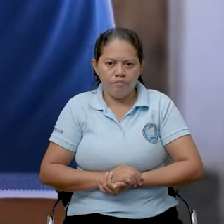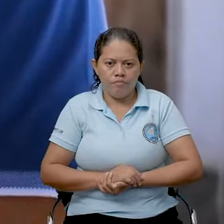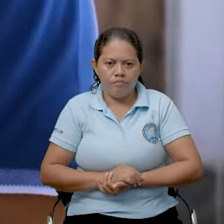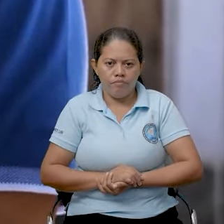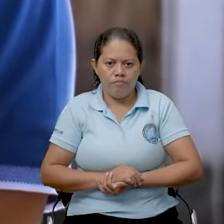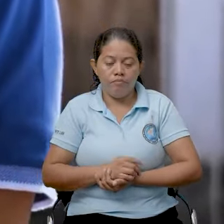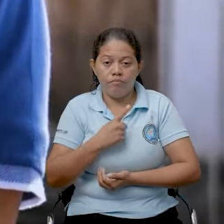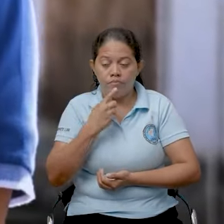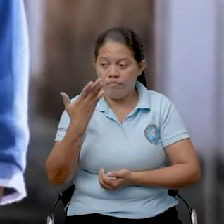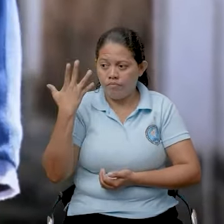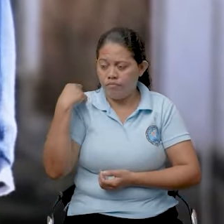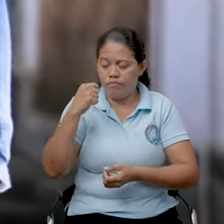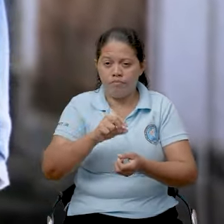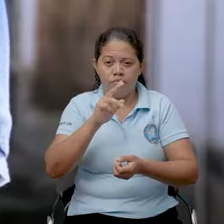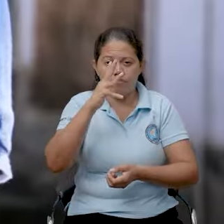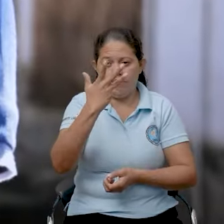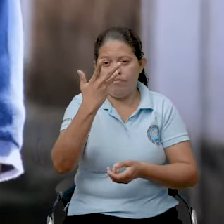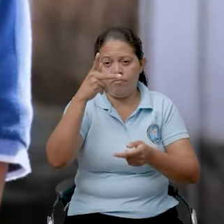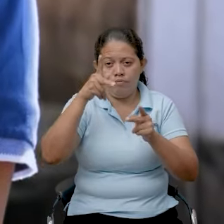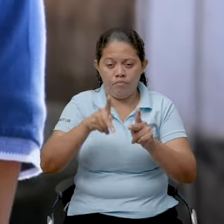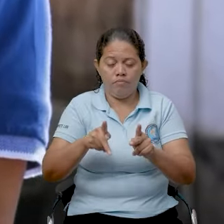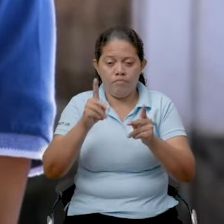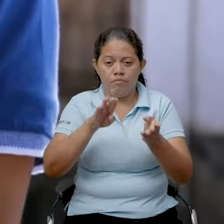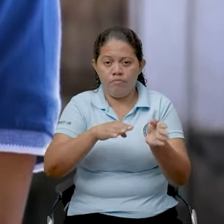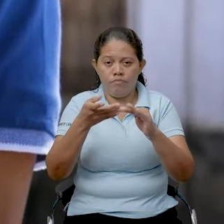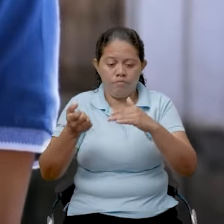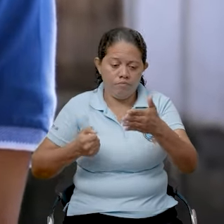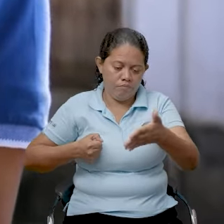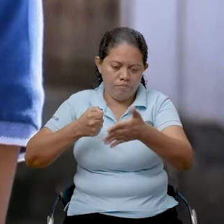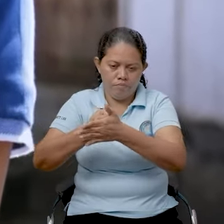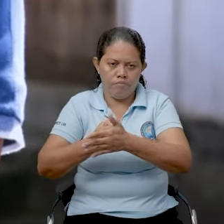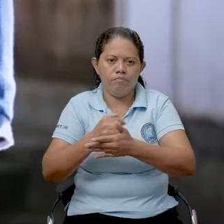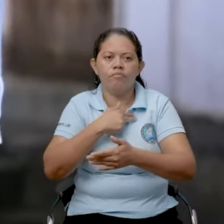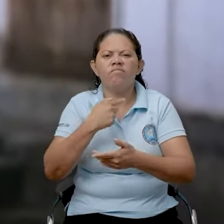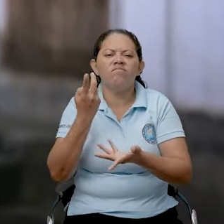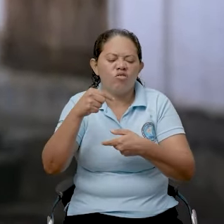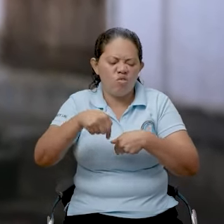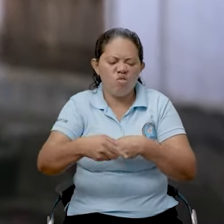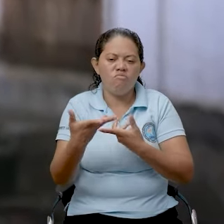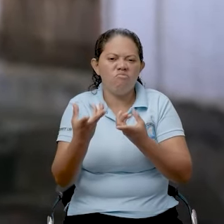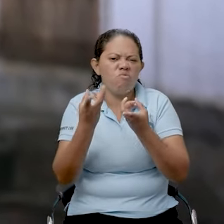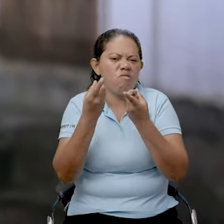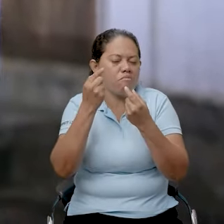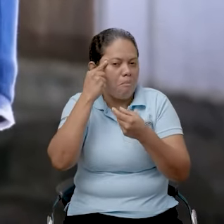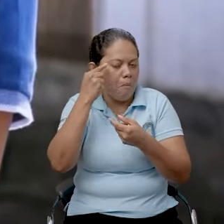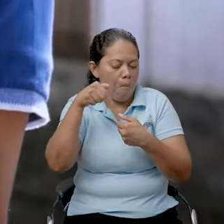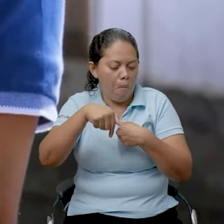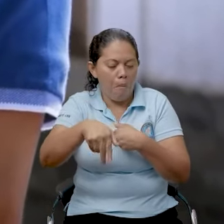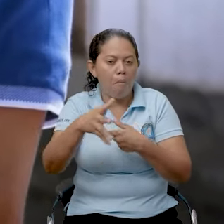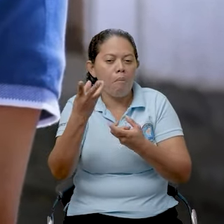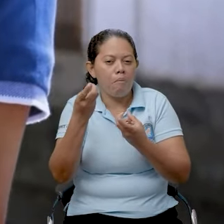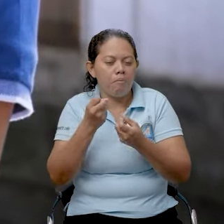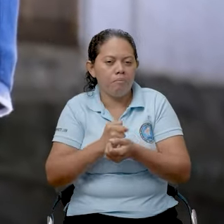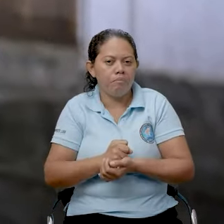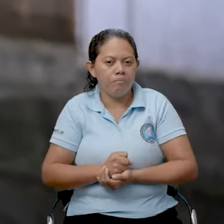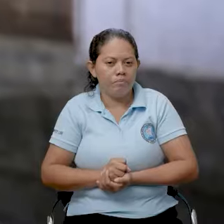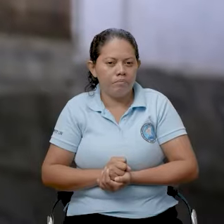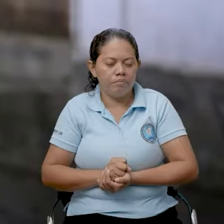El año pasado murieron 900 personas por accidente de tránsito. ¿Cuál cree usted sea la cifra aceptable para este año?